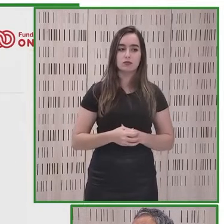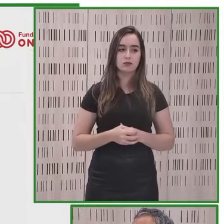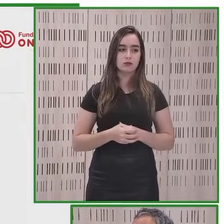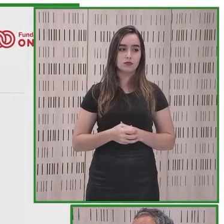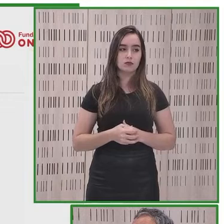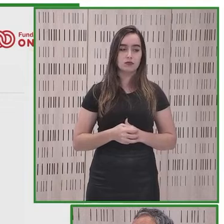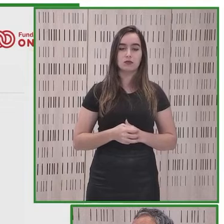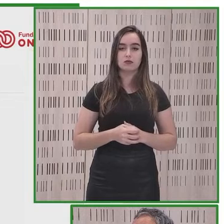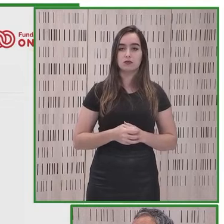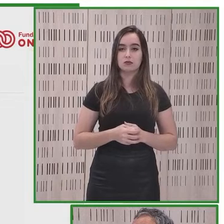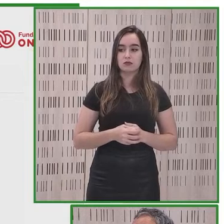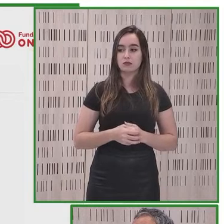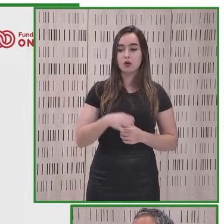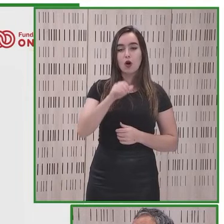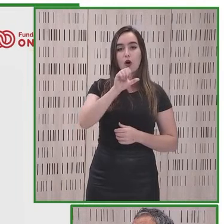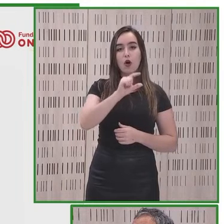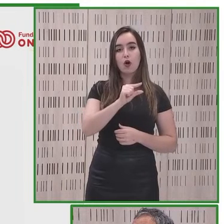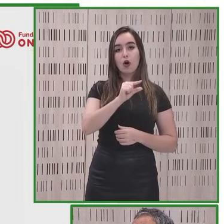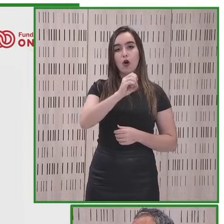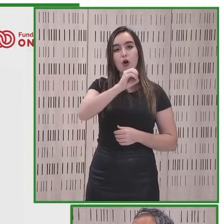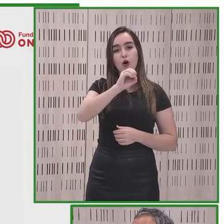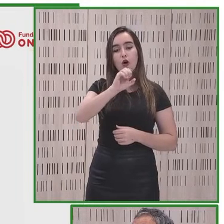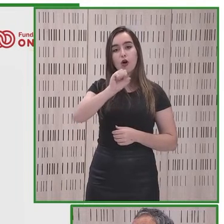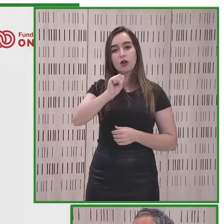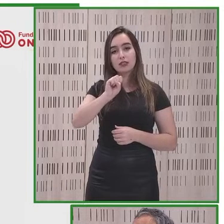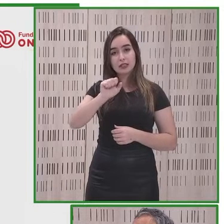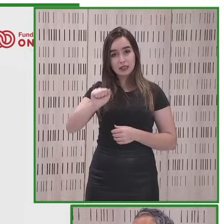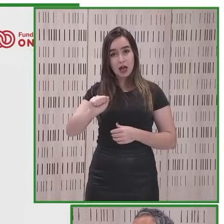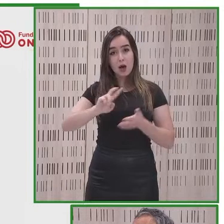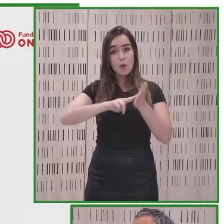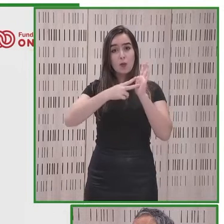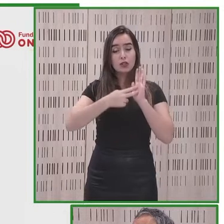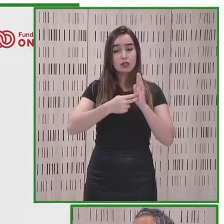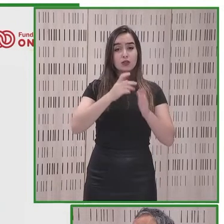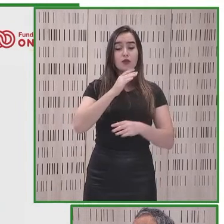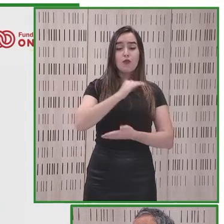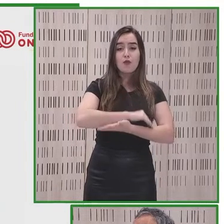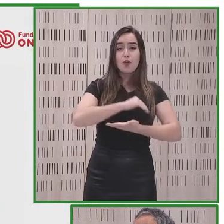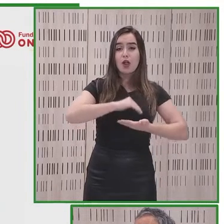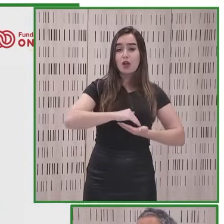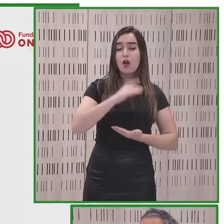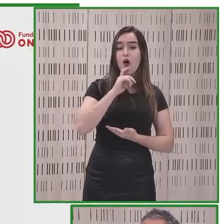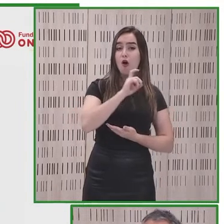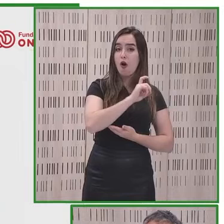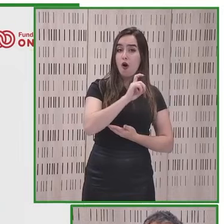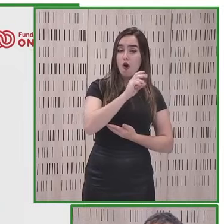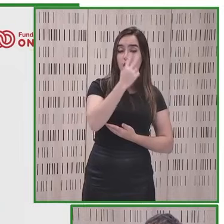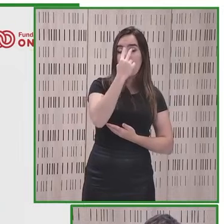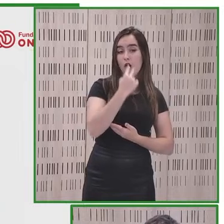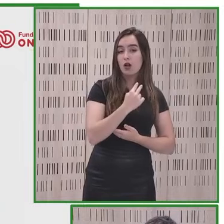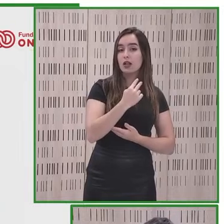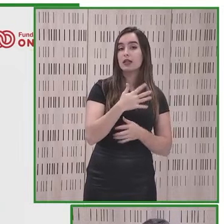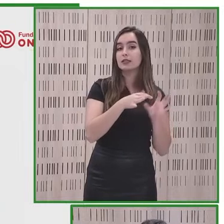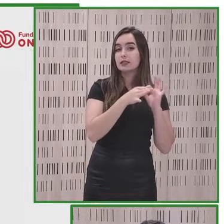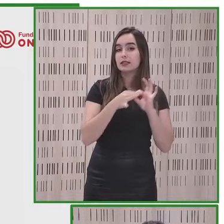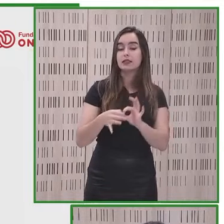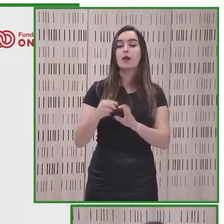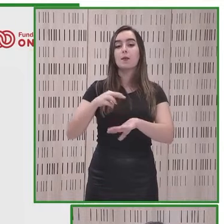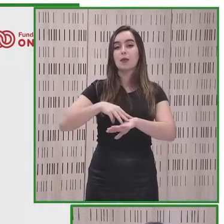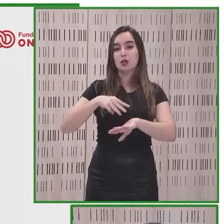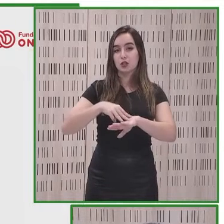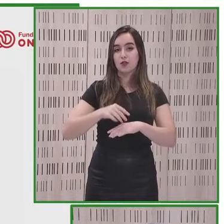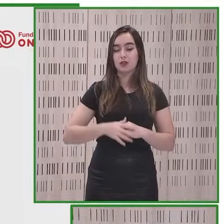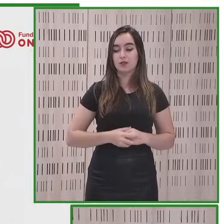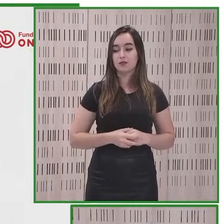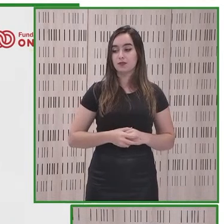emocional goza un proyecto de fundación 11 con el apoyo de Microsoft bueno y para finalizar os